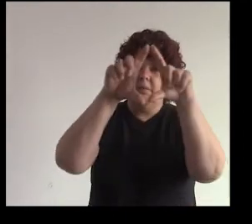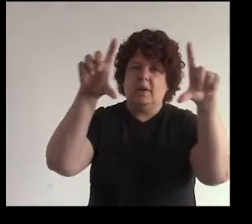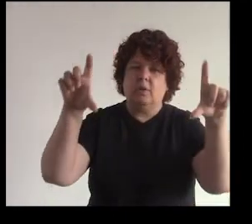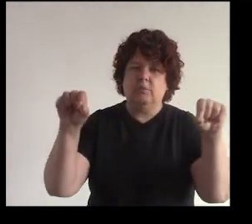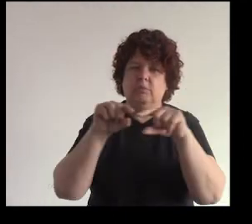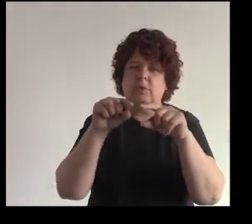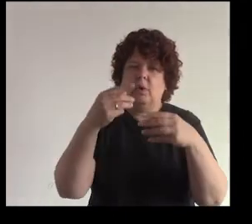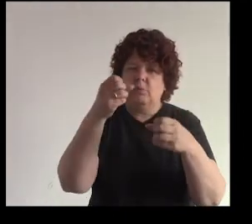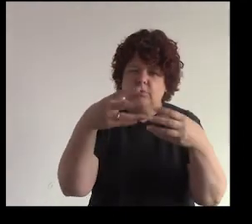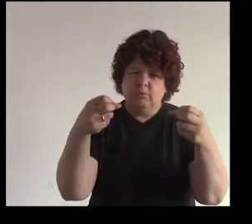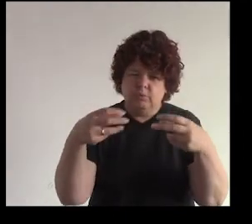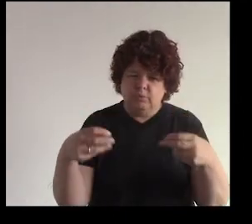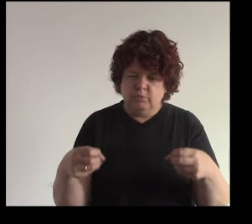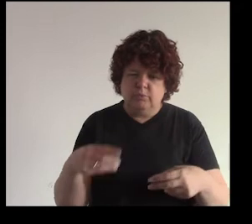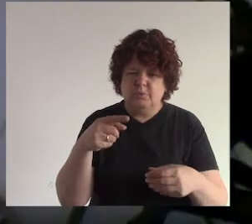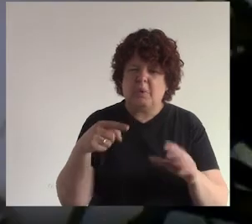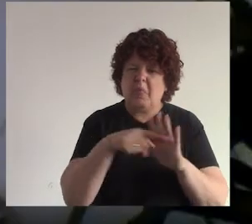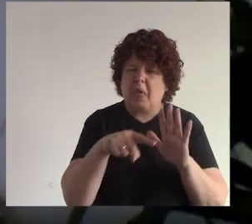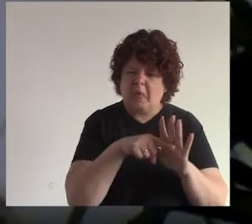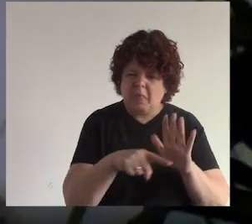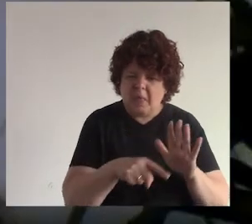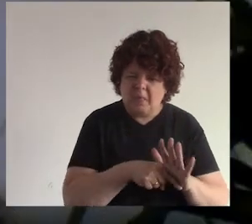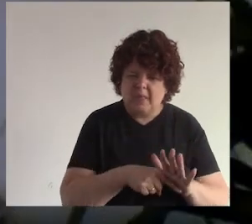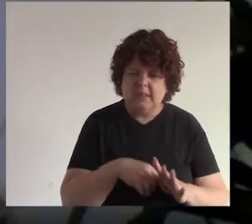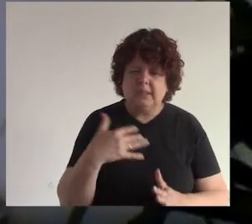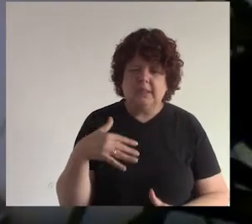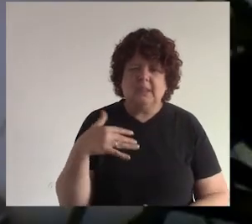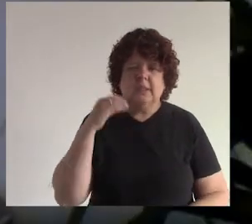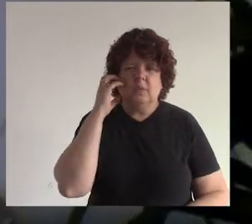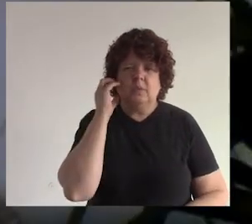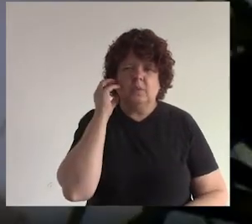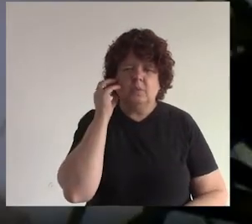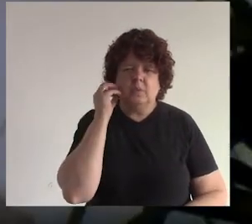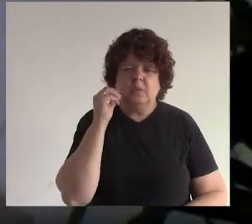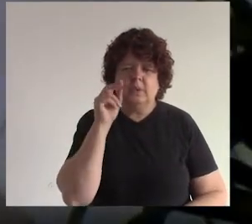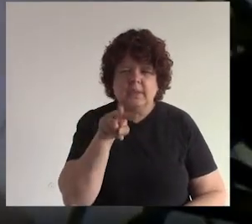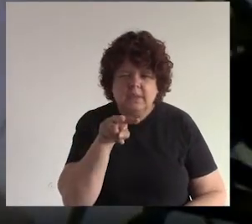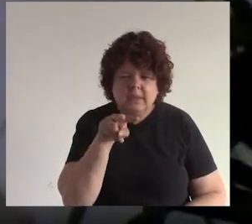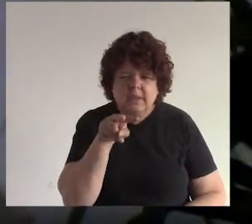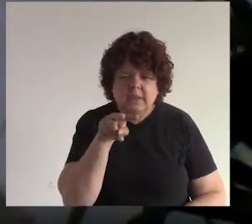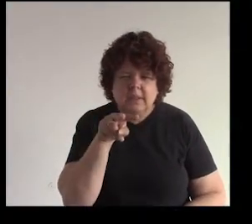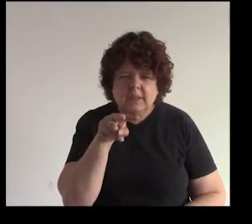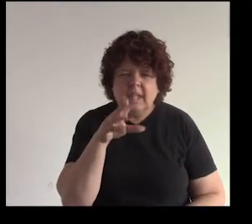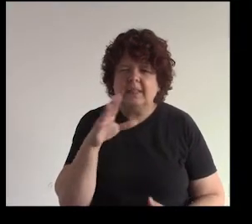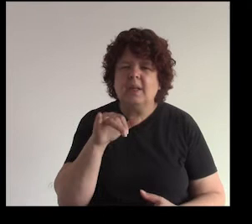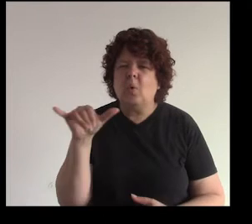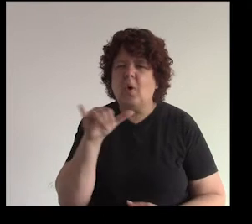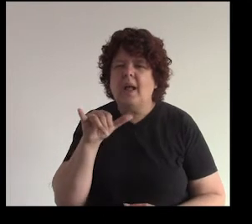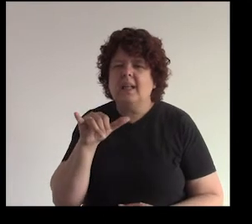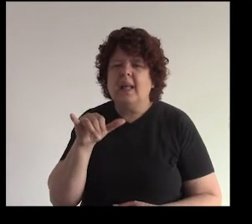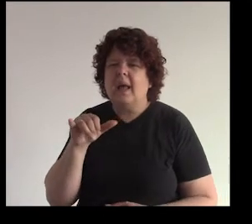página de Facebook y veo que hay muchos comentarios negativos eso es como haber encontrado un postre así